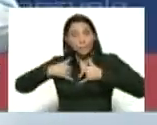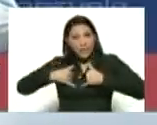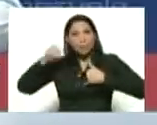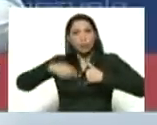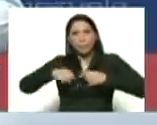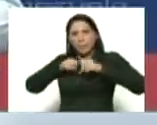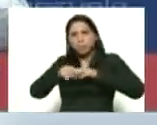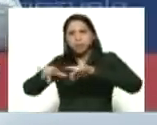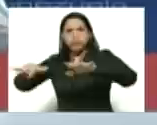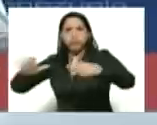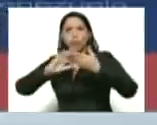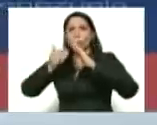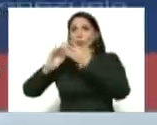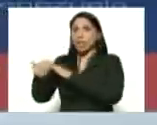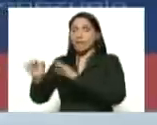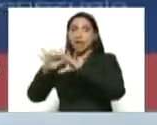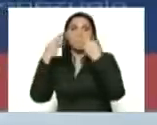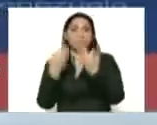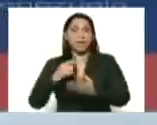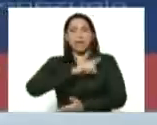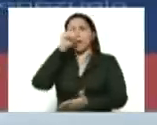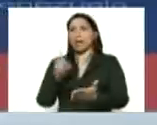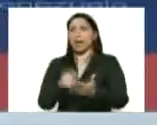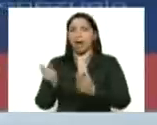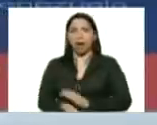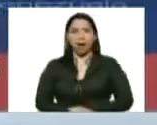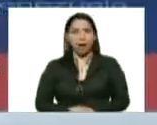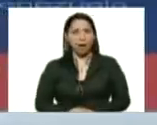toda una comunidad, a familias enteras.